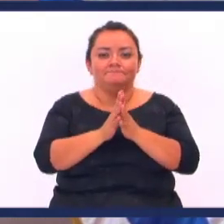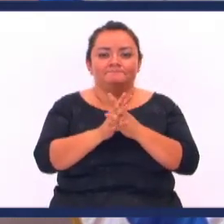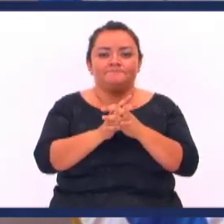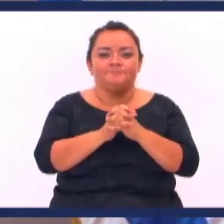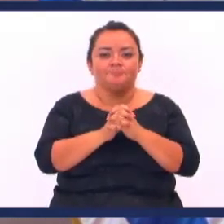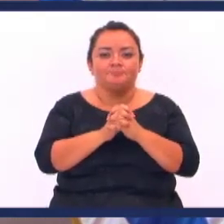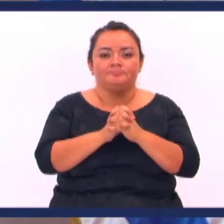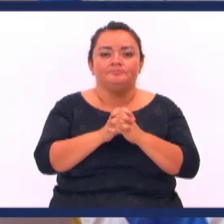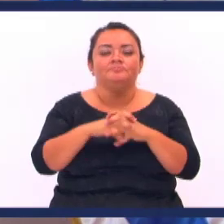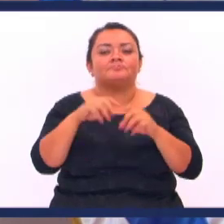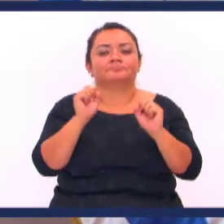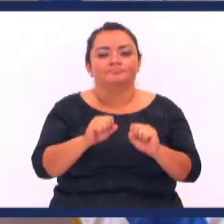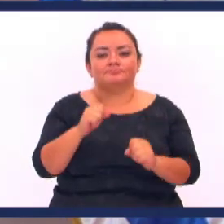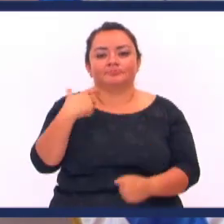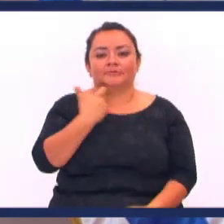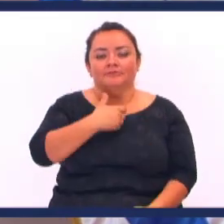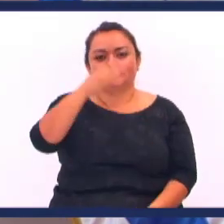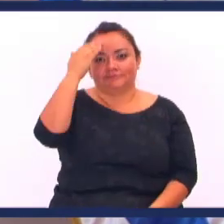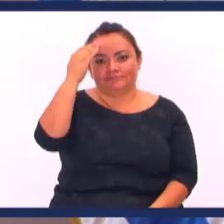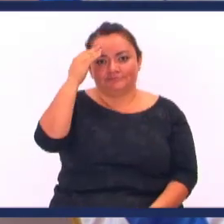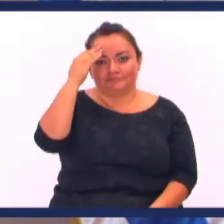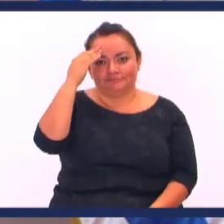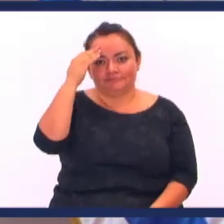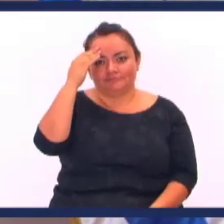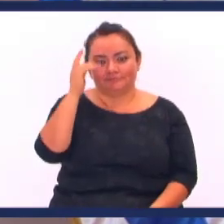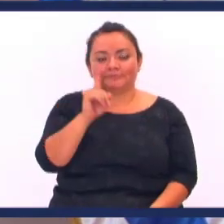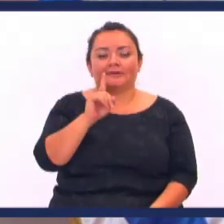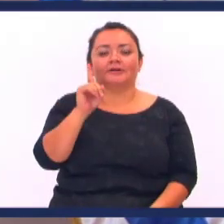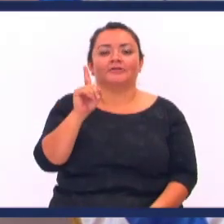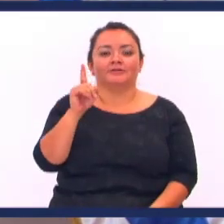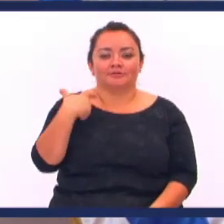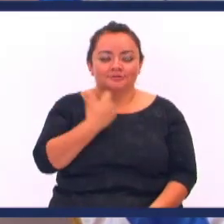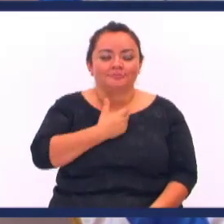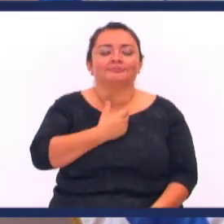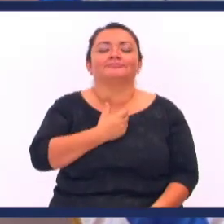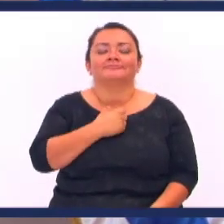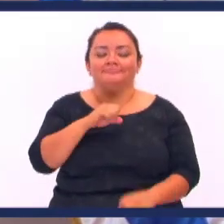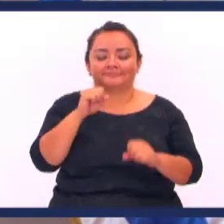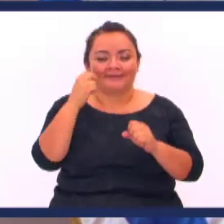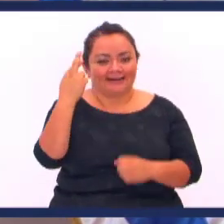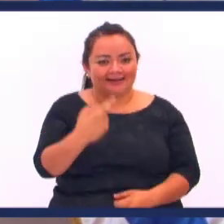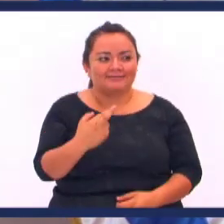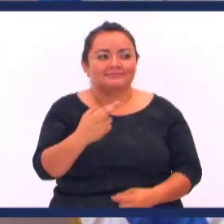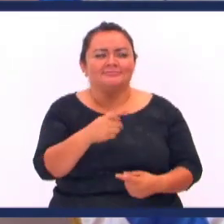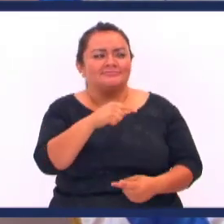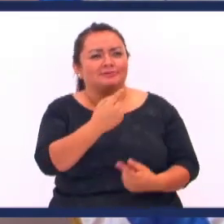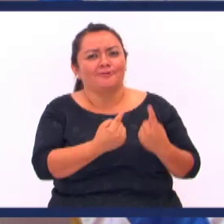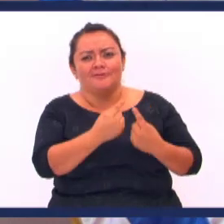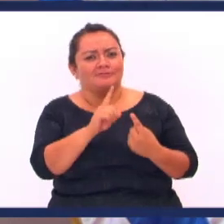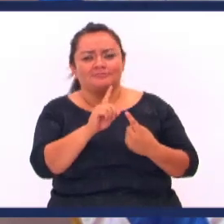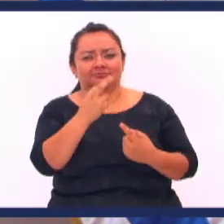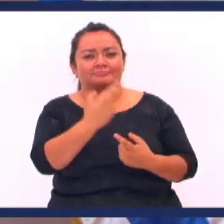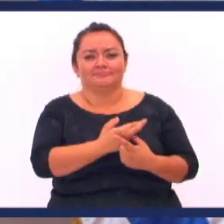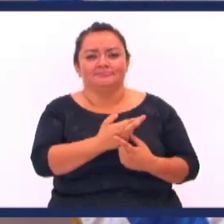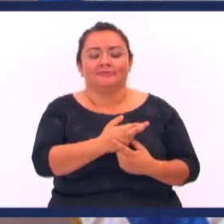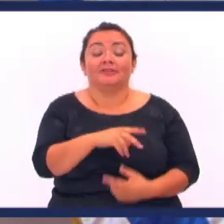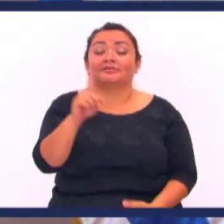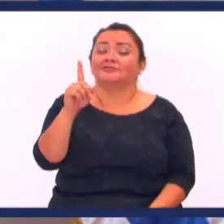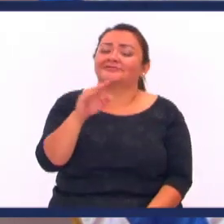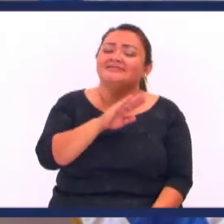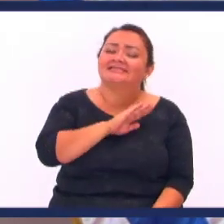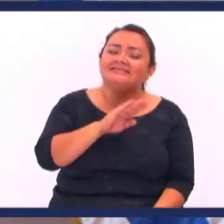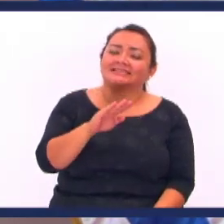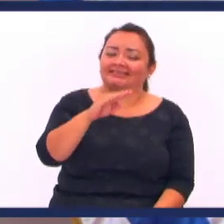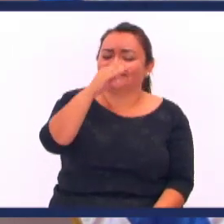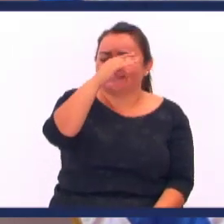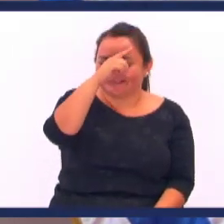a abrir Vamos a saber Los que son De los que no son Quizás el señor Está cansado De la hipocresía